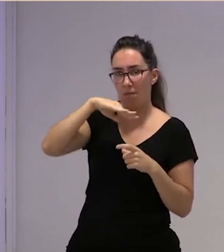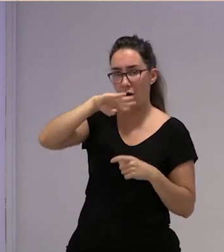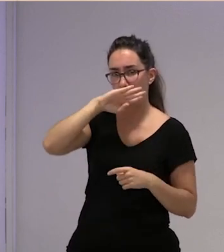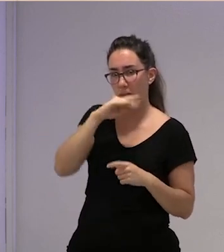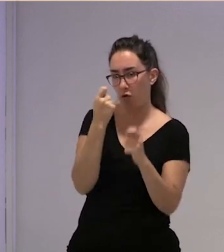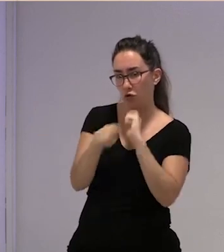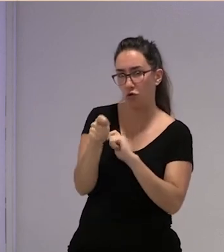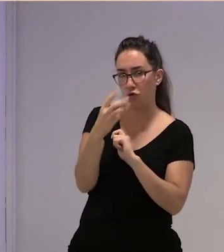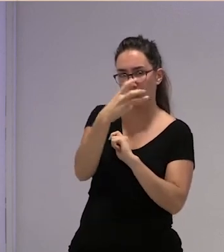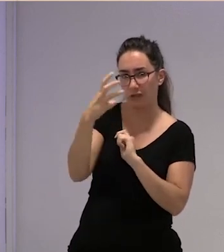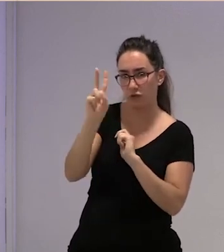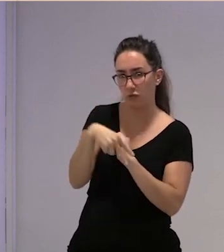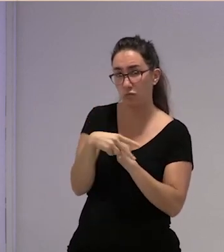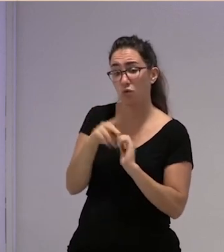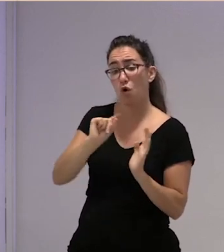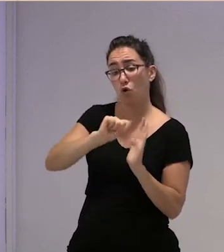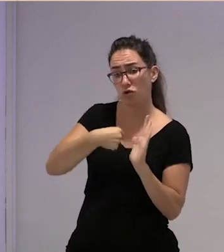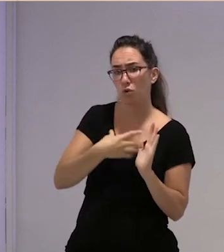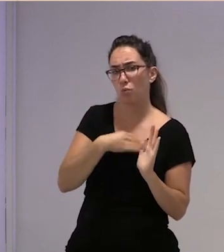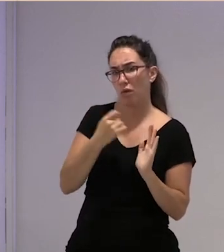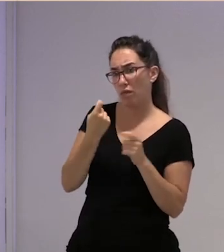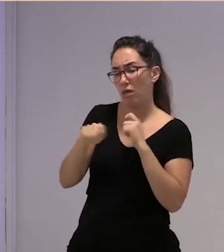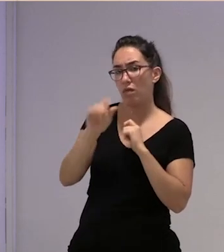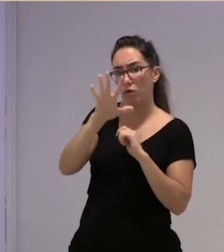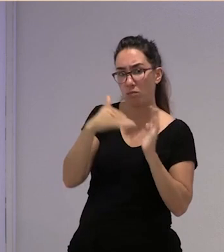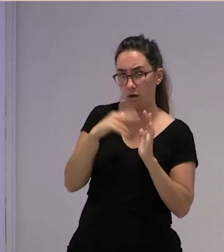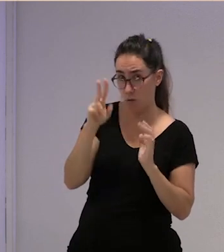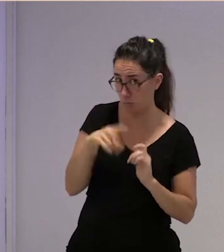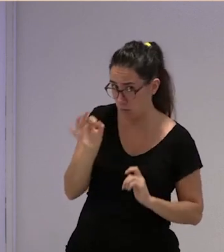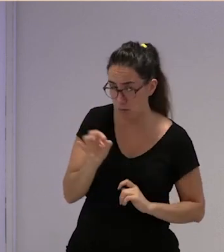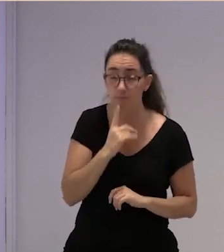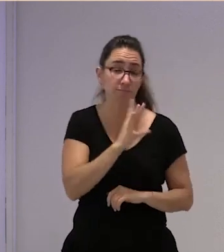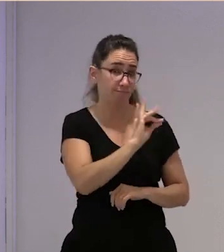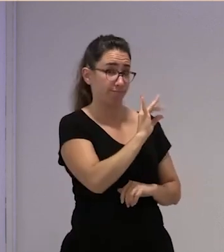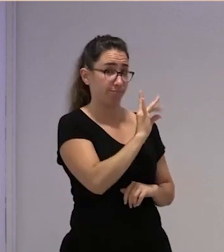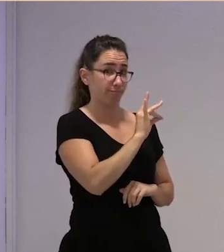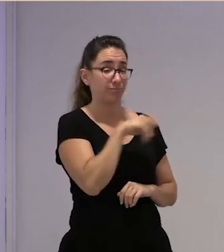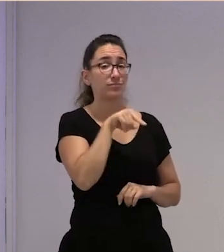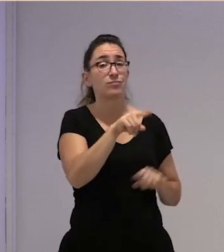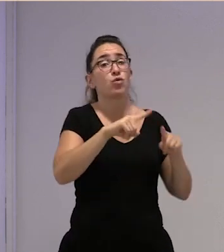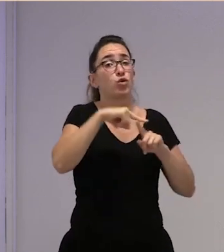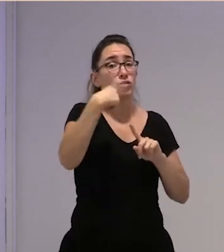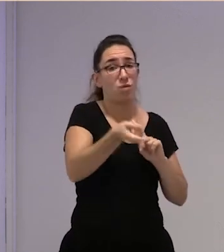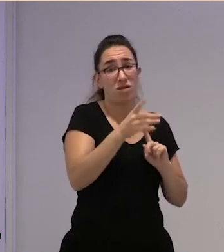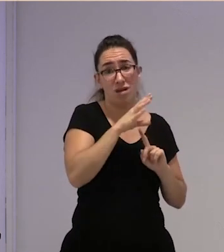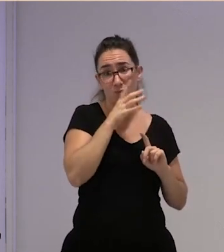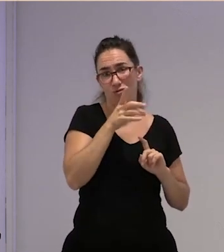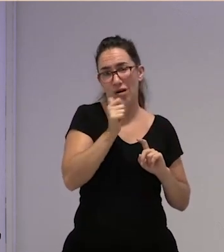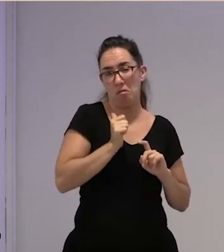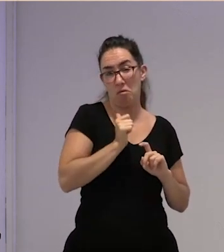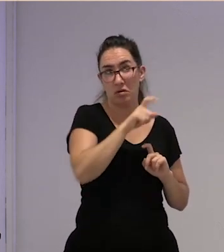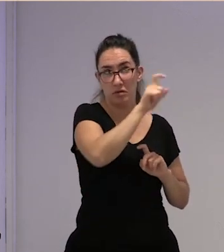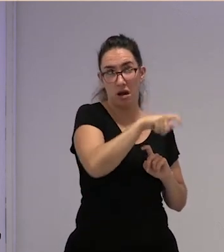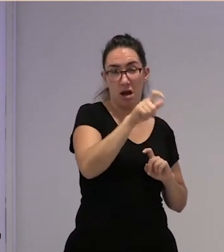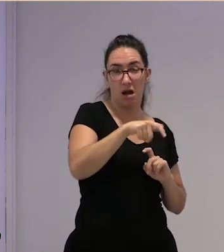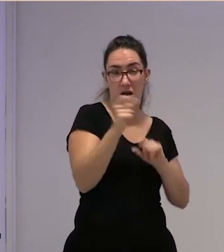trabajo incluso se puede pagar unos 5.000 euros sí esa también es otra de las consecuencias que se está creando a raíz de esto que son